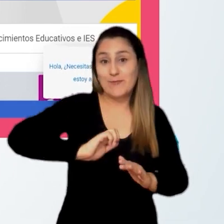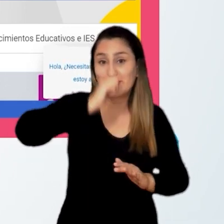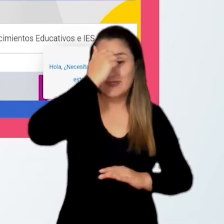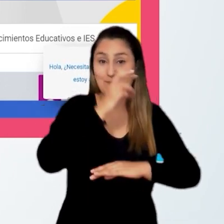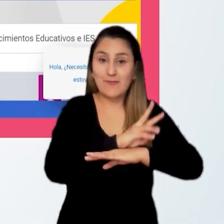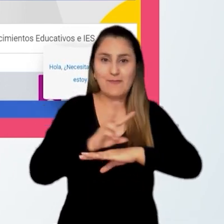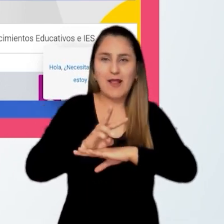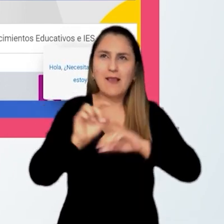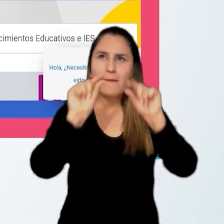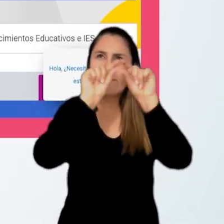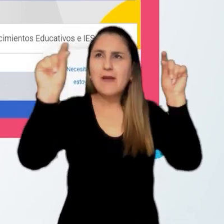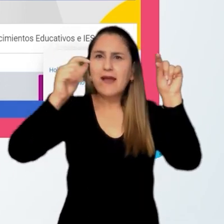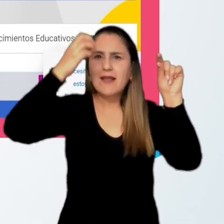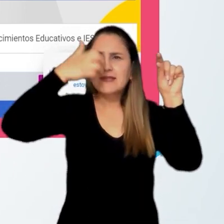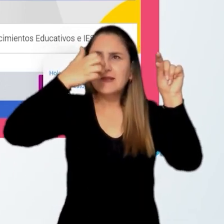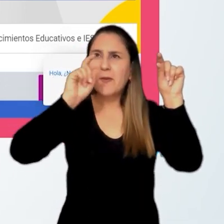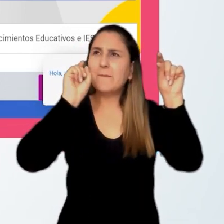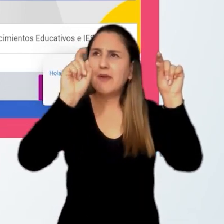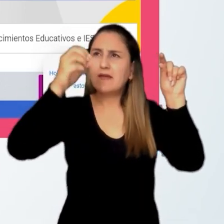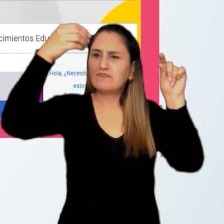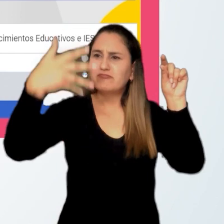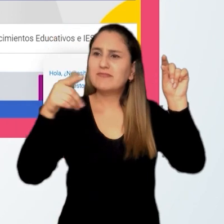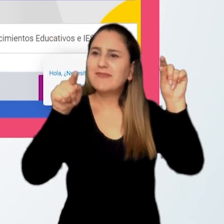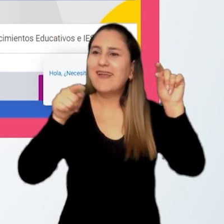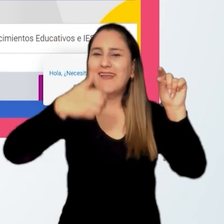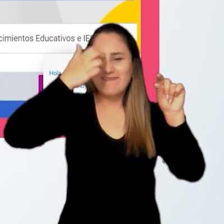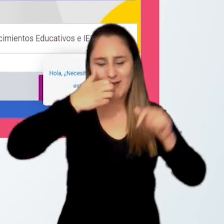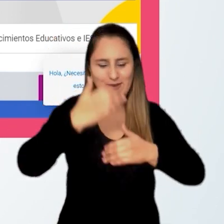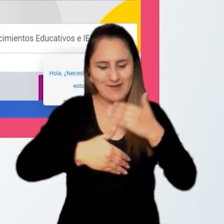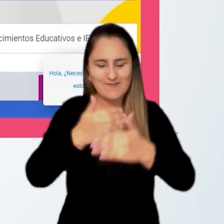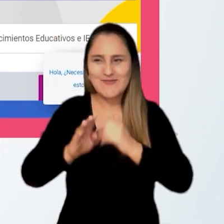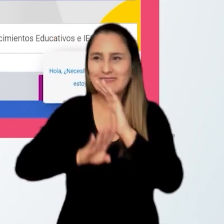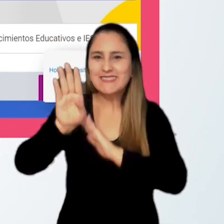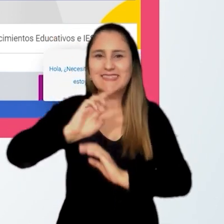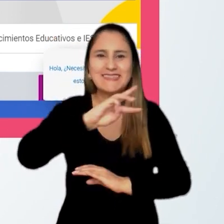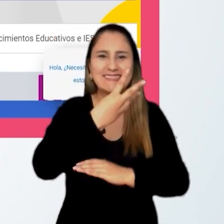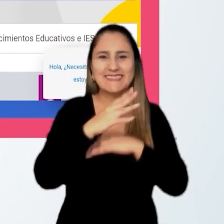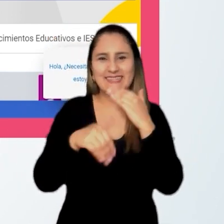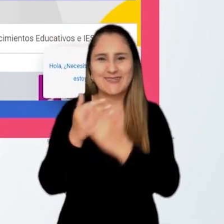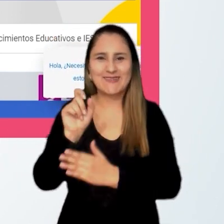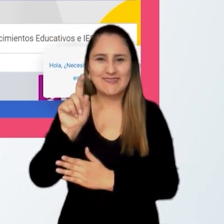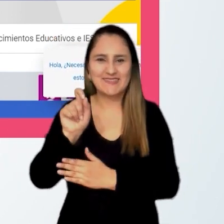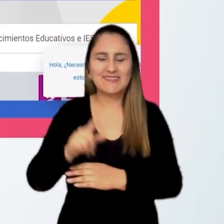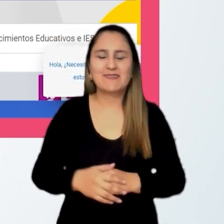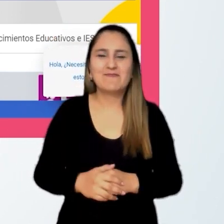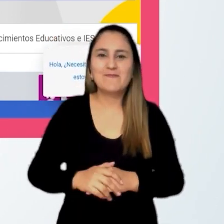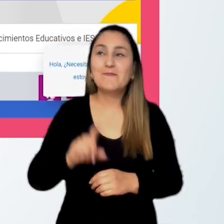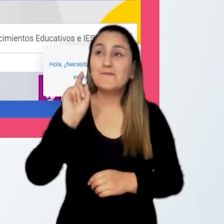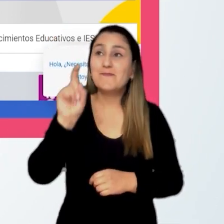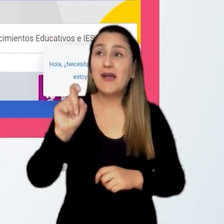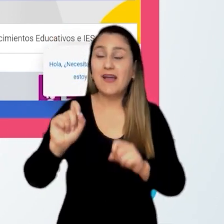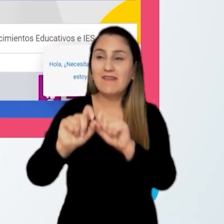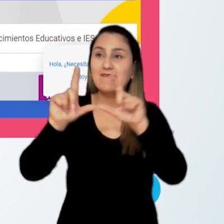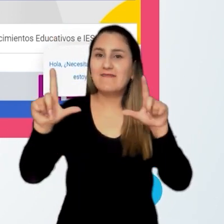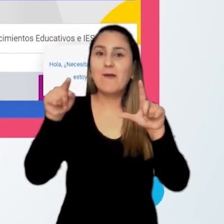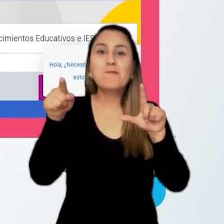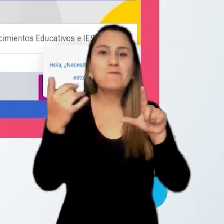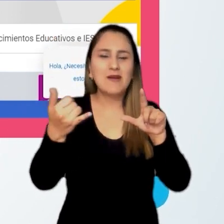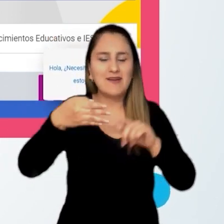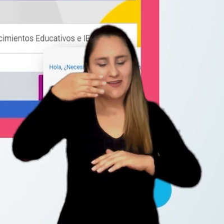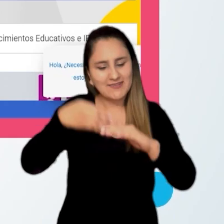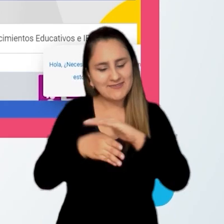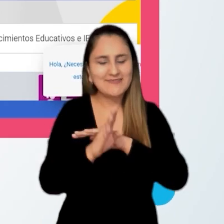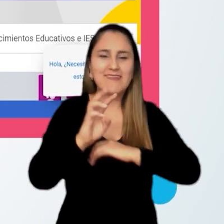seleccione la opción exámenes e ingrese al sitio evaluar para avanzar tercero a once. Seleccione la opción